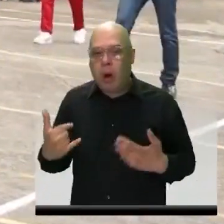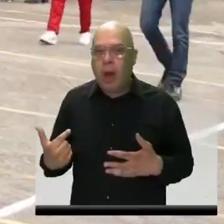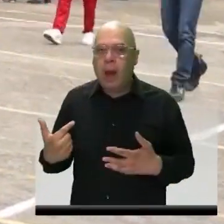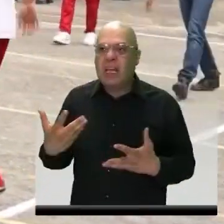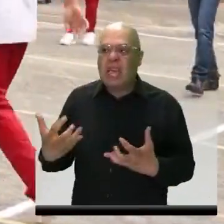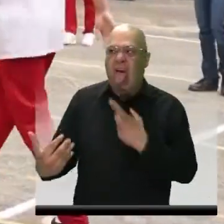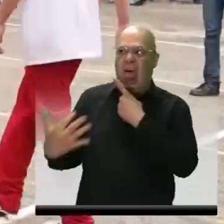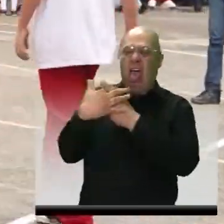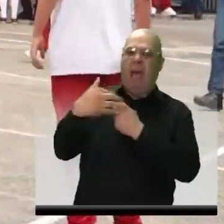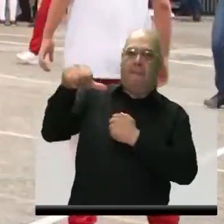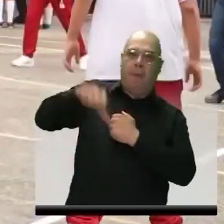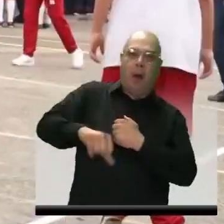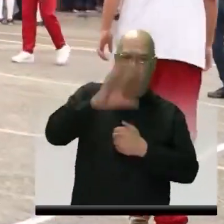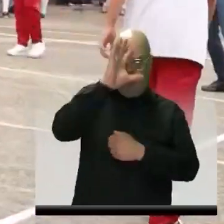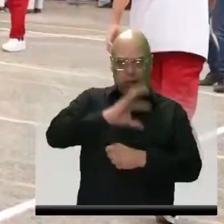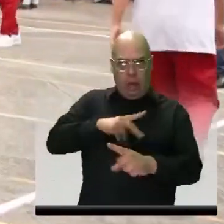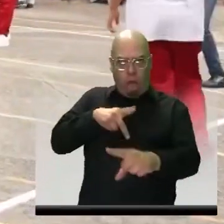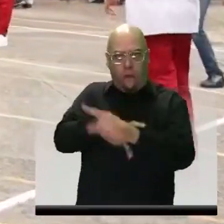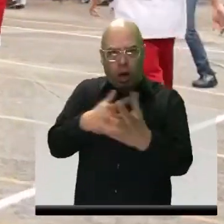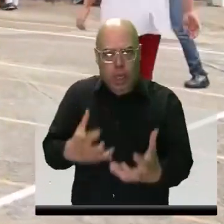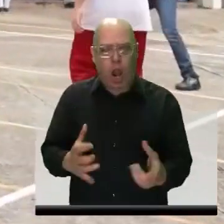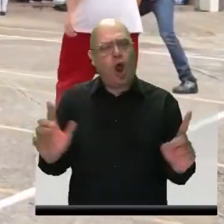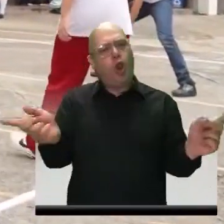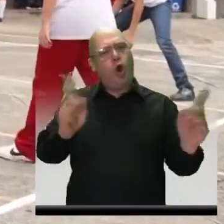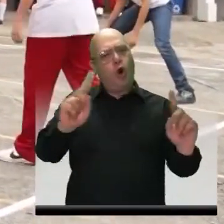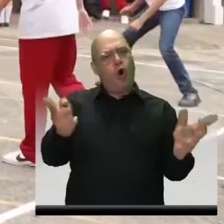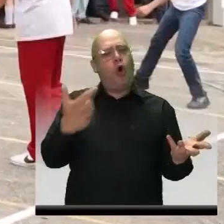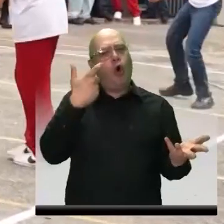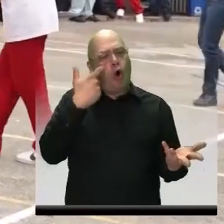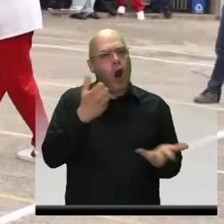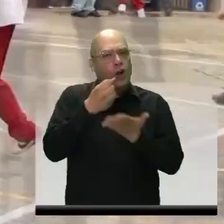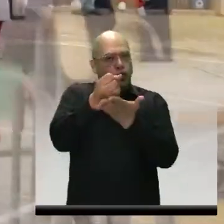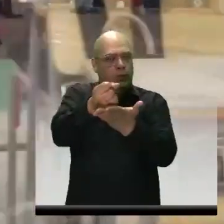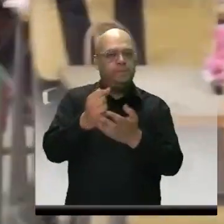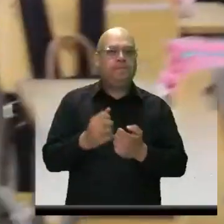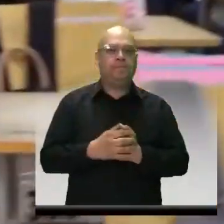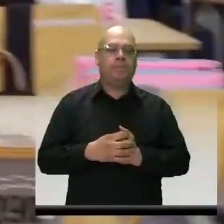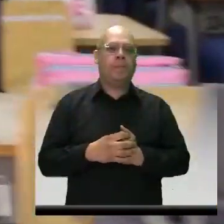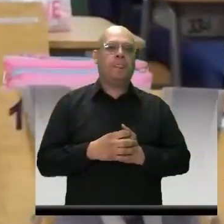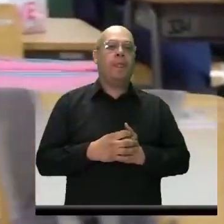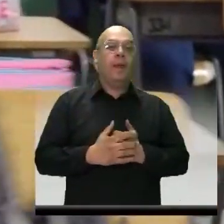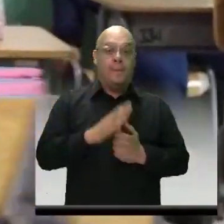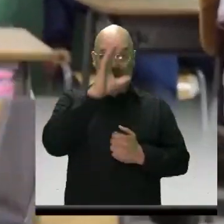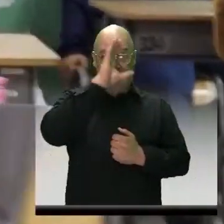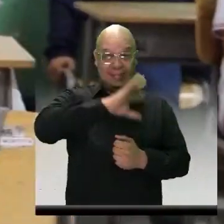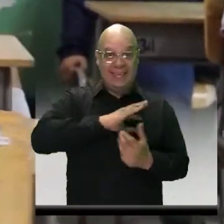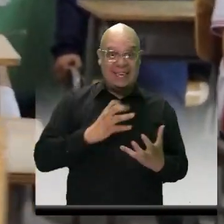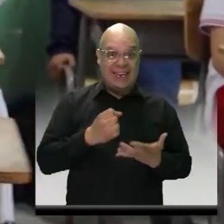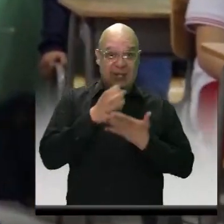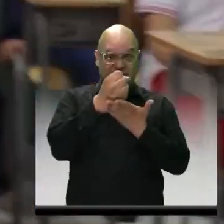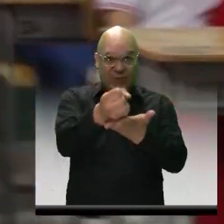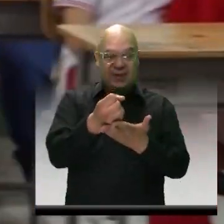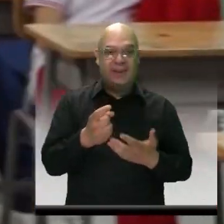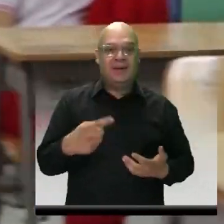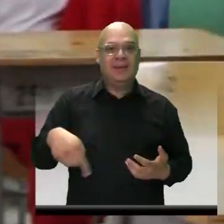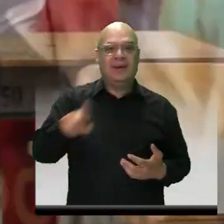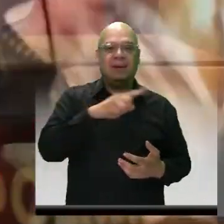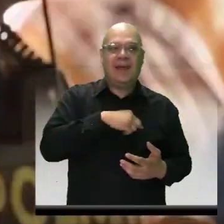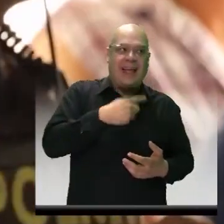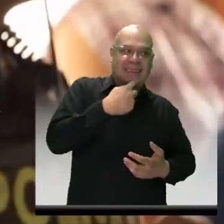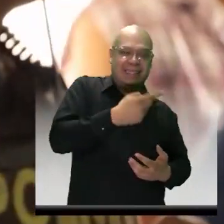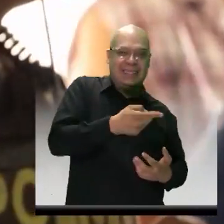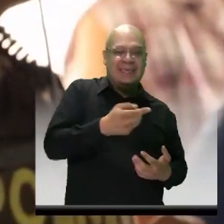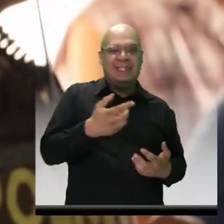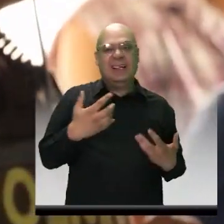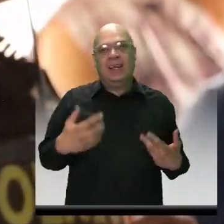nosotros, la policía. La policía trata o quiere acercarse a ustedes más, para que ustedes no sean víctimas de lo que dijo mi teniente, de